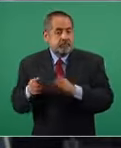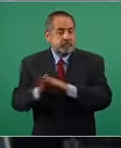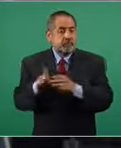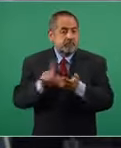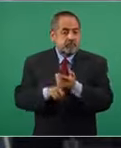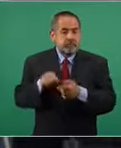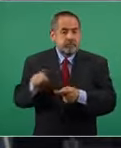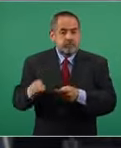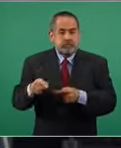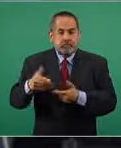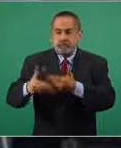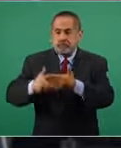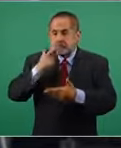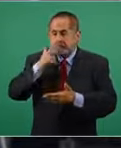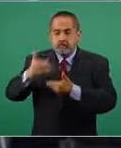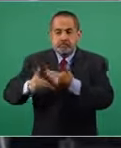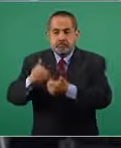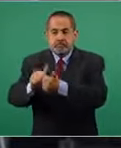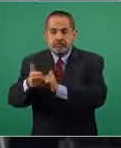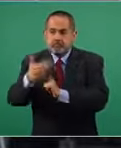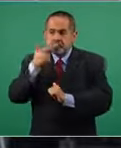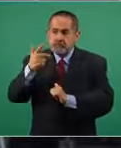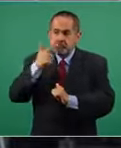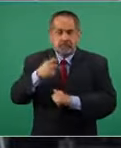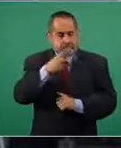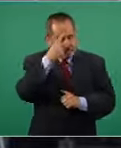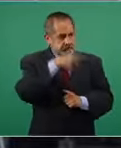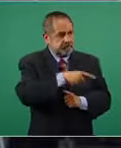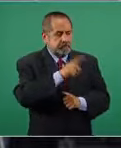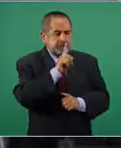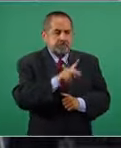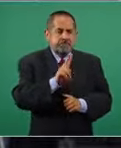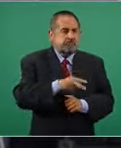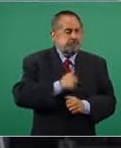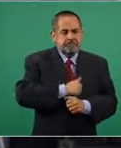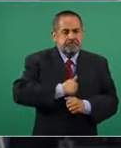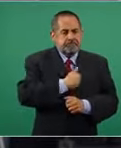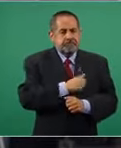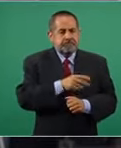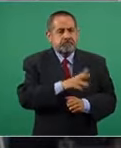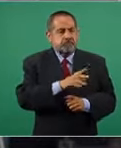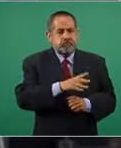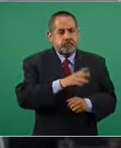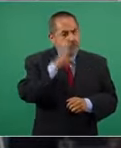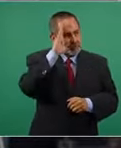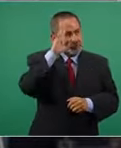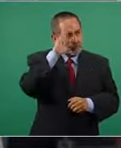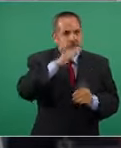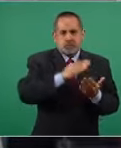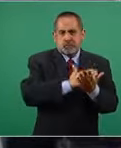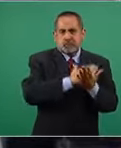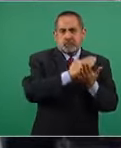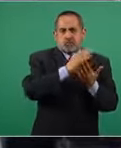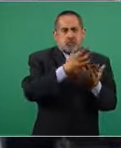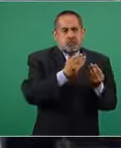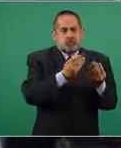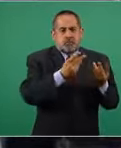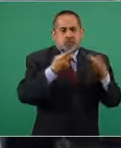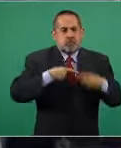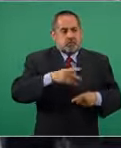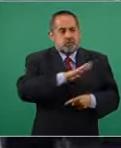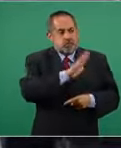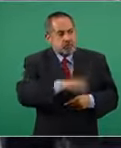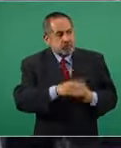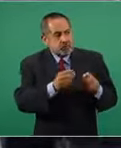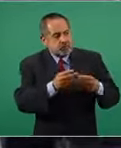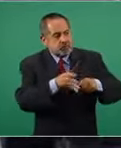probablemente mejores resultados que México que sigue desgraciadamente con la cifra más alta de muertes por